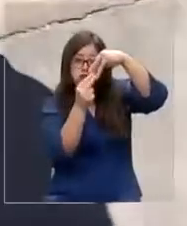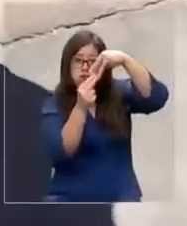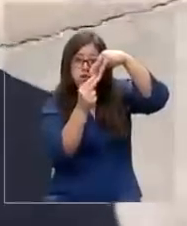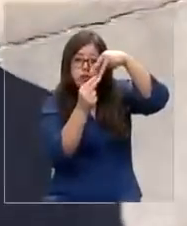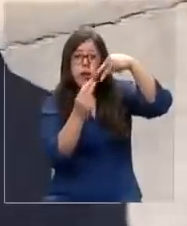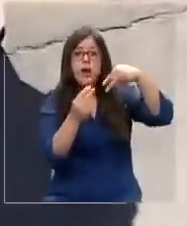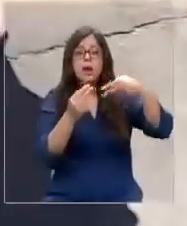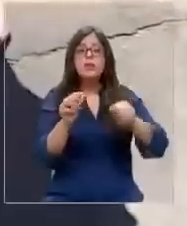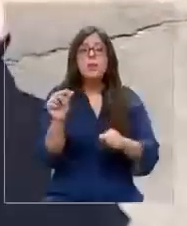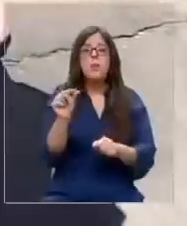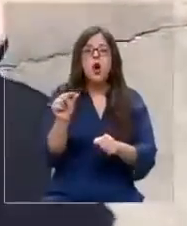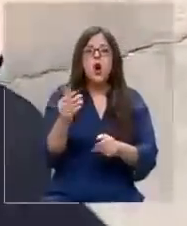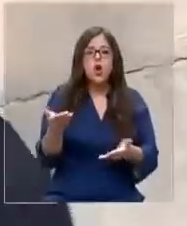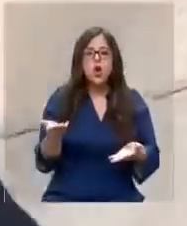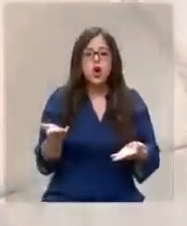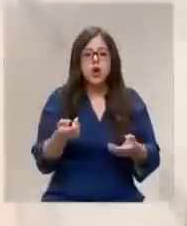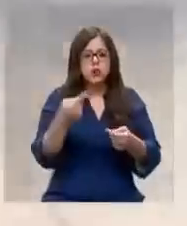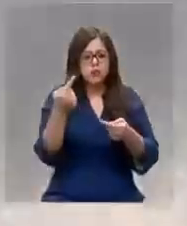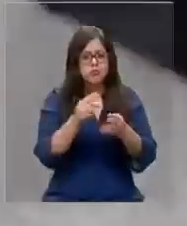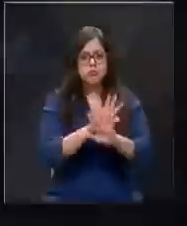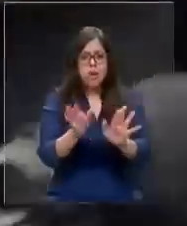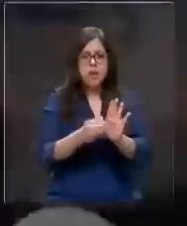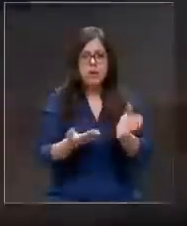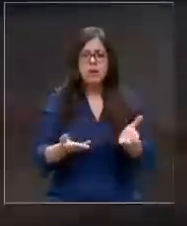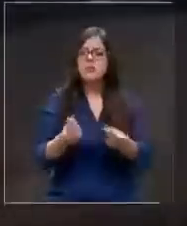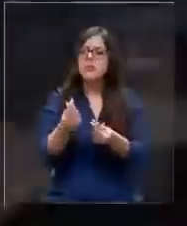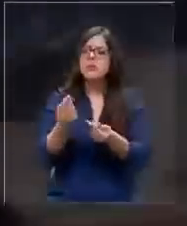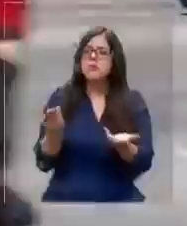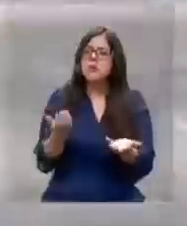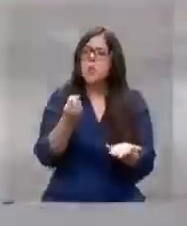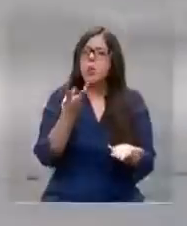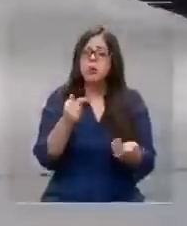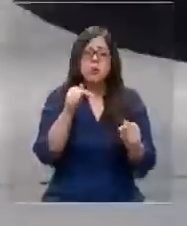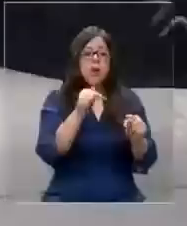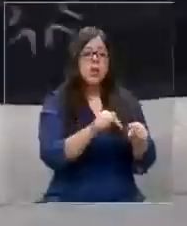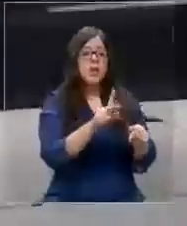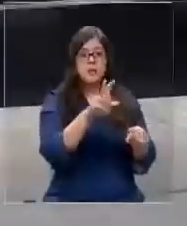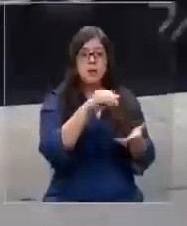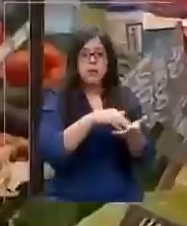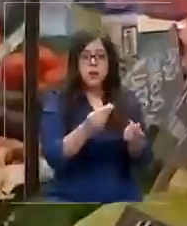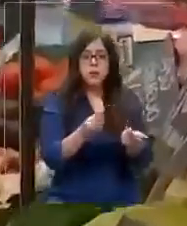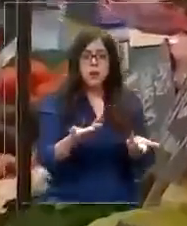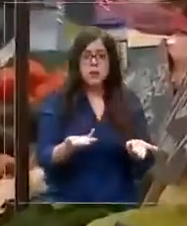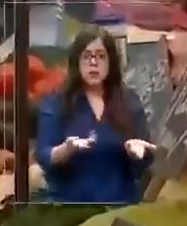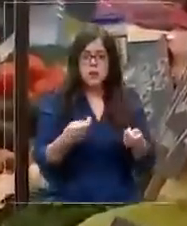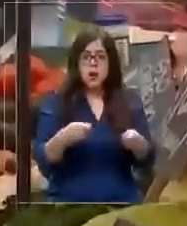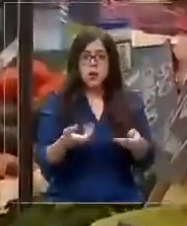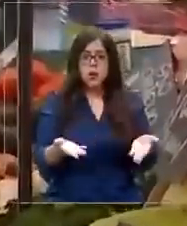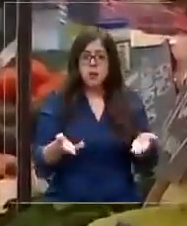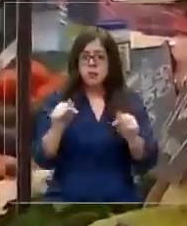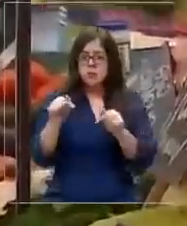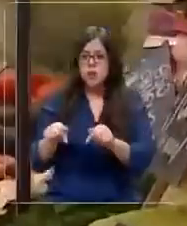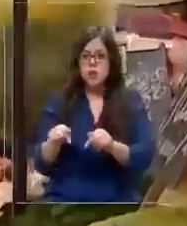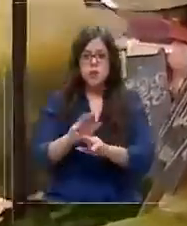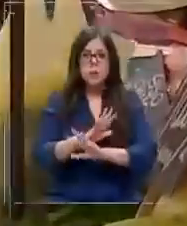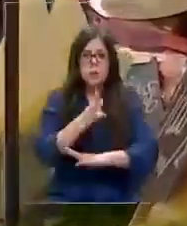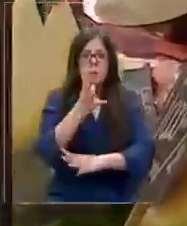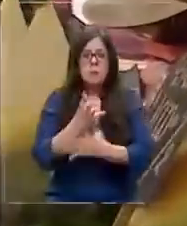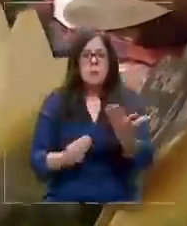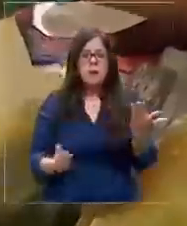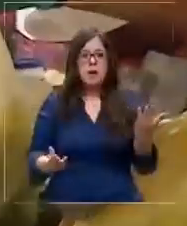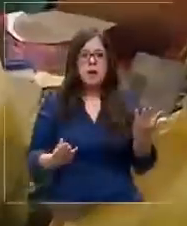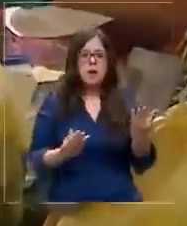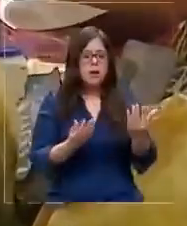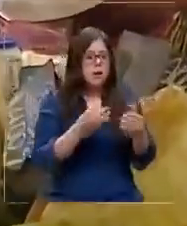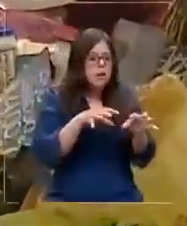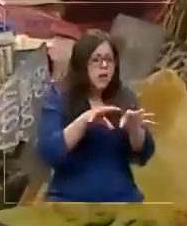poroto, eso, nada más. ¿Y ahí gastó cuánto? Aquí gastamos como 20 mil pesos. 20 mil pesos que duraron nada y ocuparon